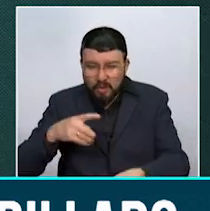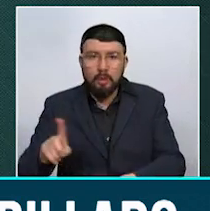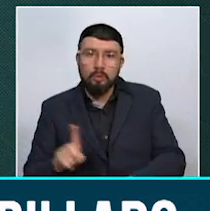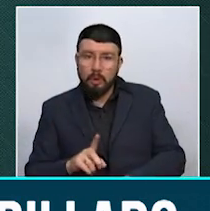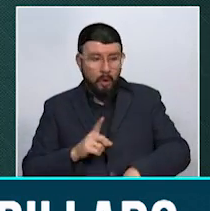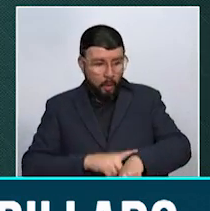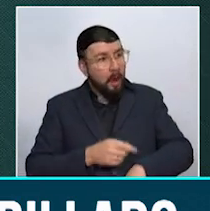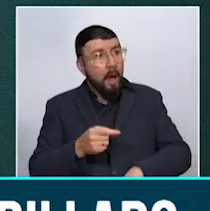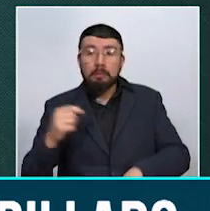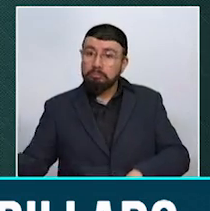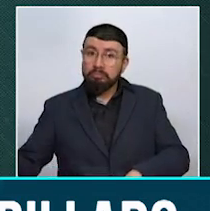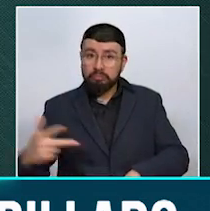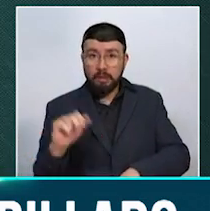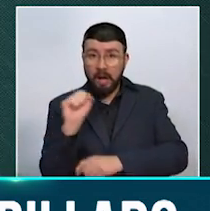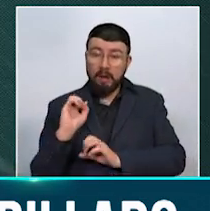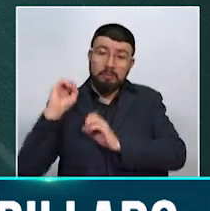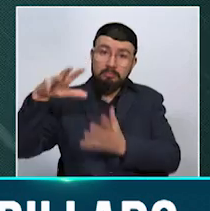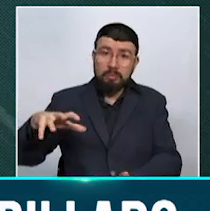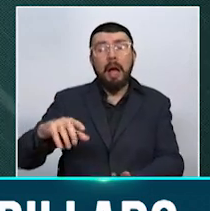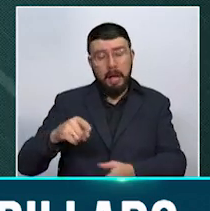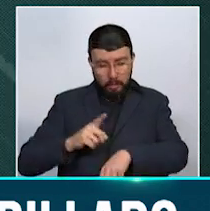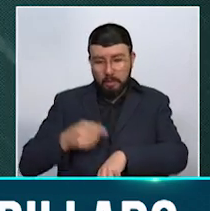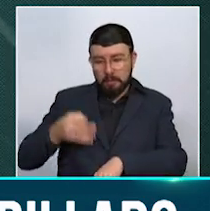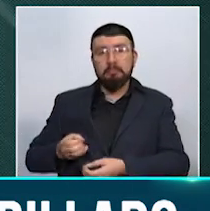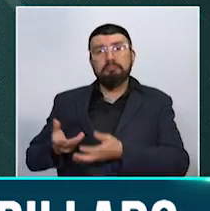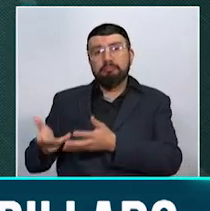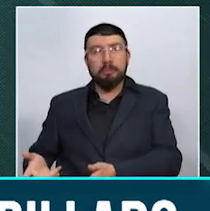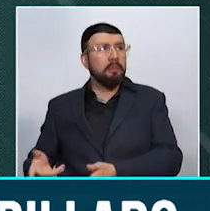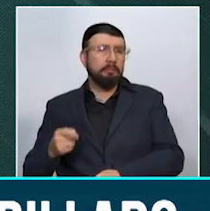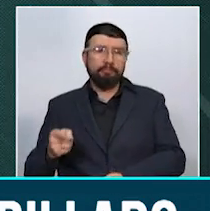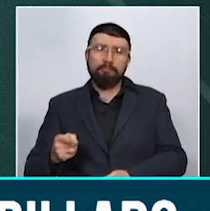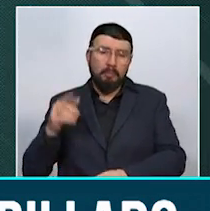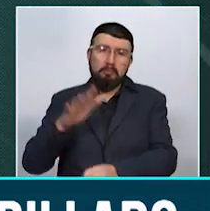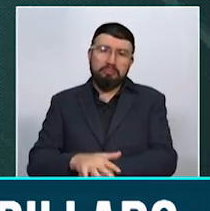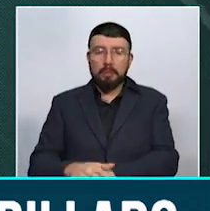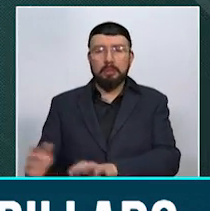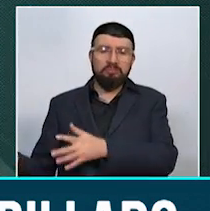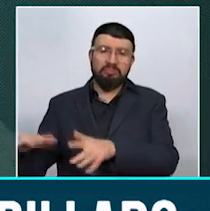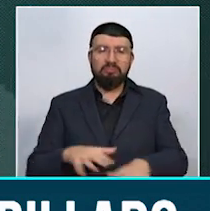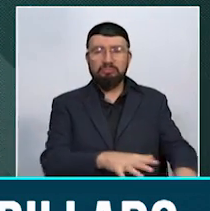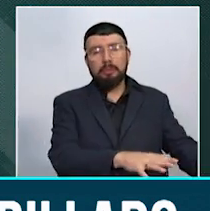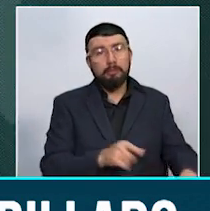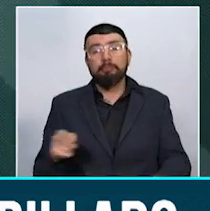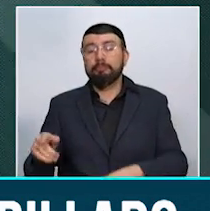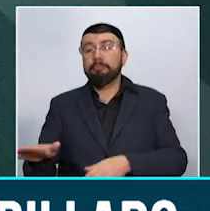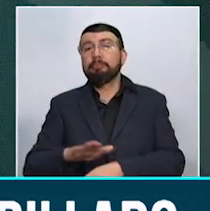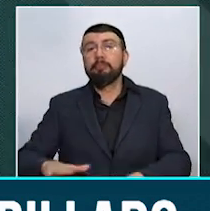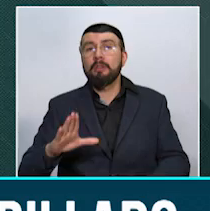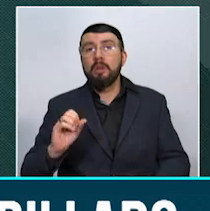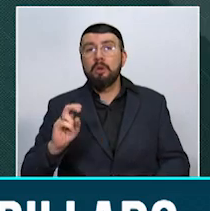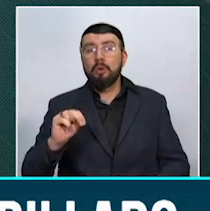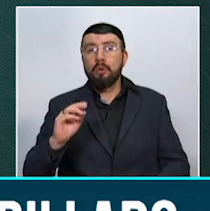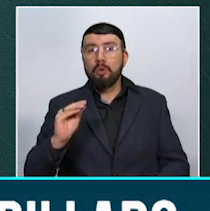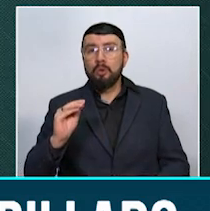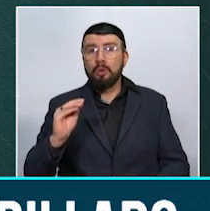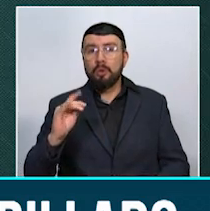horario adecuado para evitar estas complicaciones como las que estamos observando en este momento con la denuncia que nos envían desde el sector de conquistadores allí en la